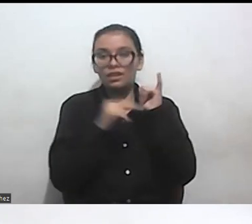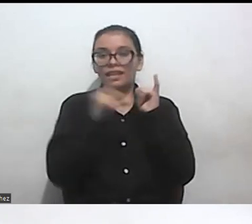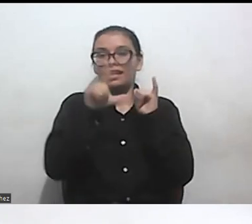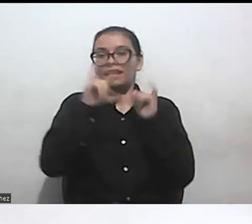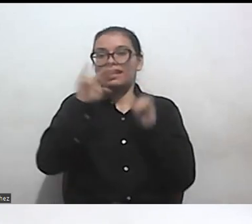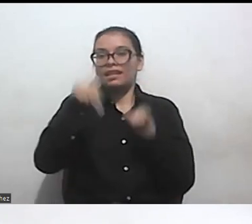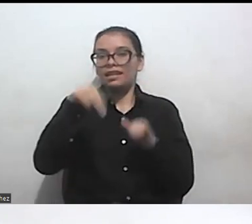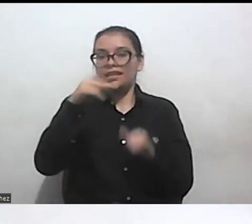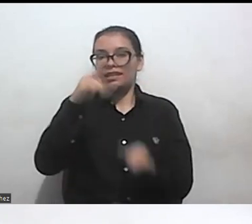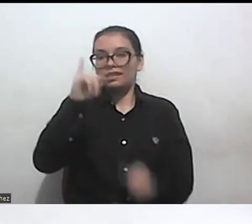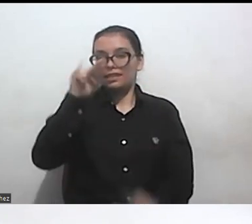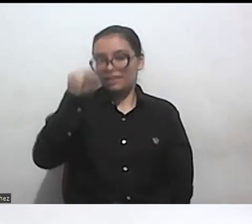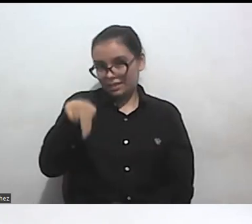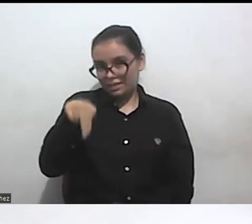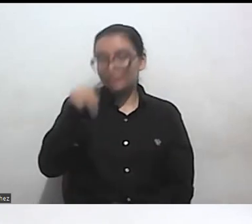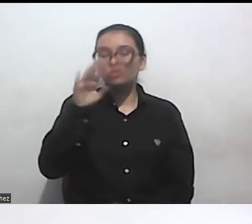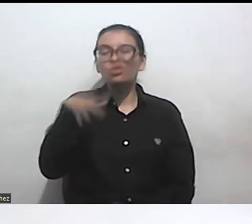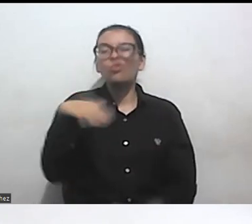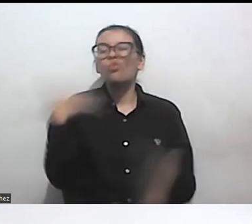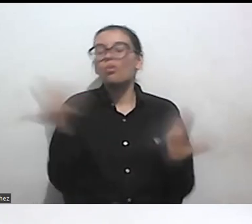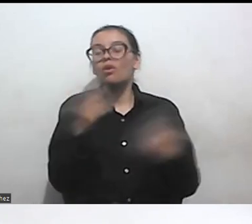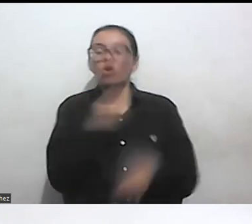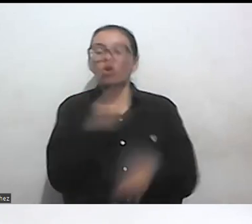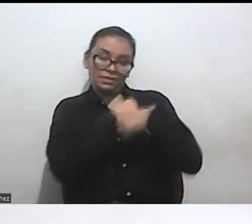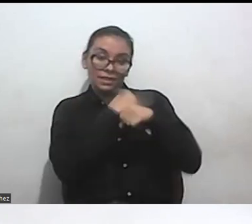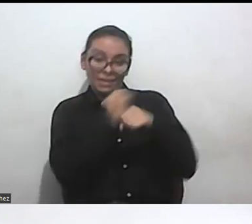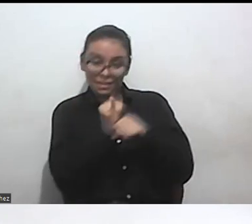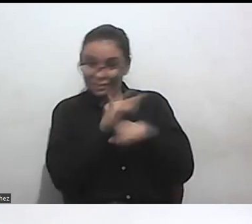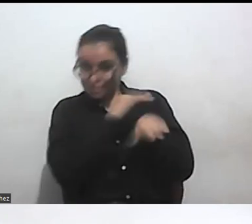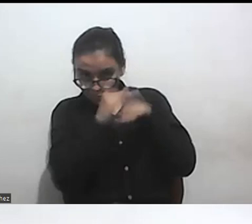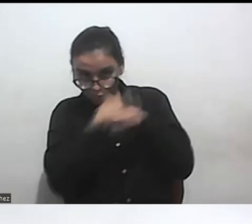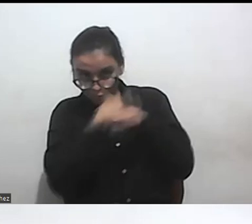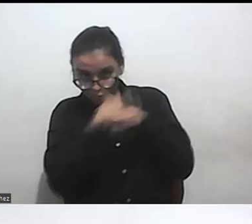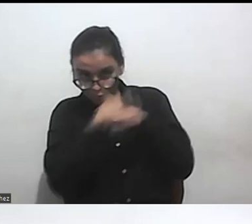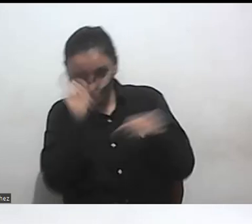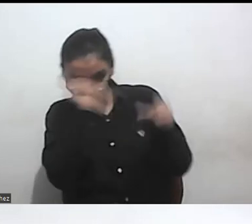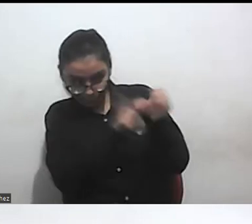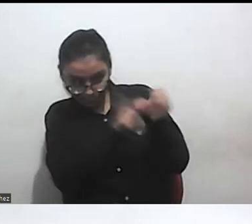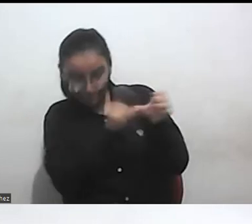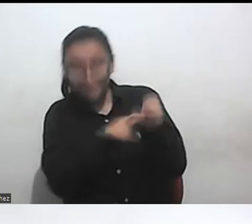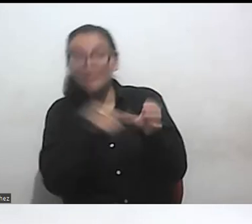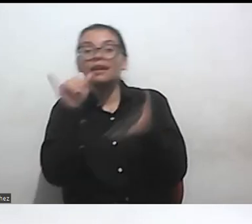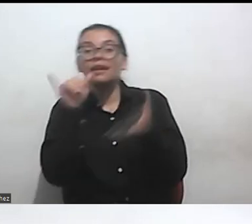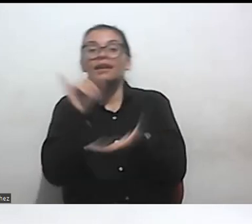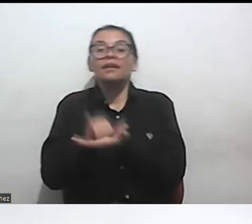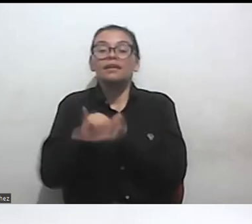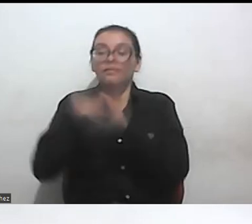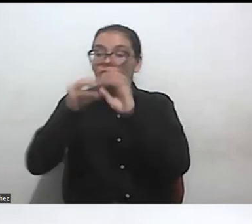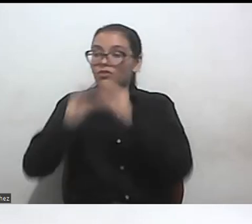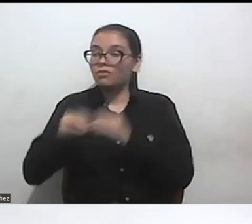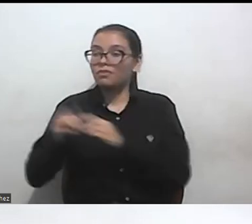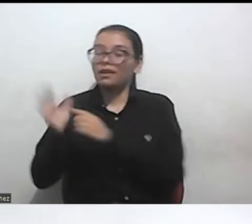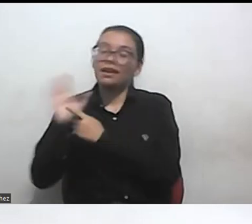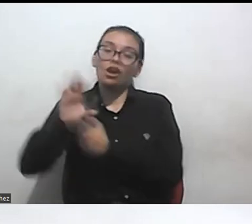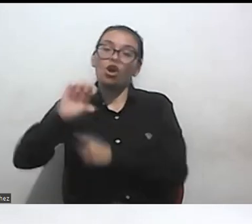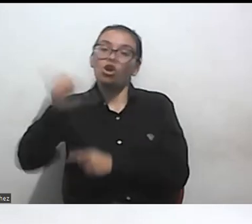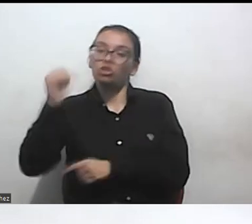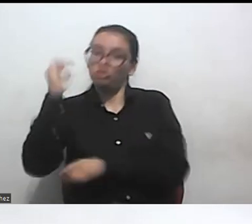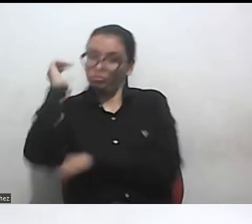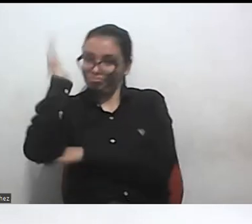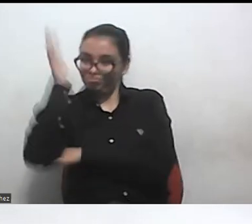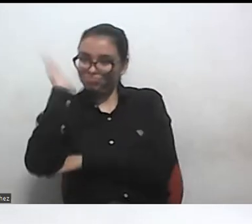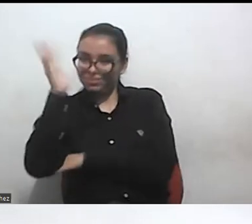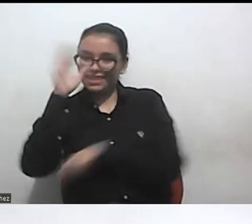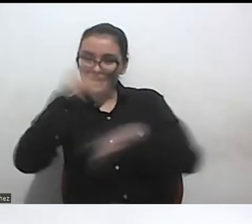Universidad Icesi de igual manera invitarles para los próximos conversatorios en el marco del lanzamiento de la maestría el